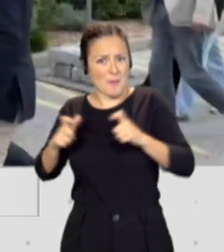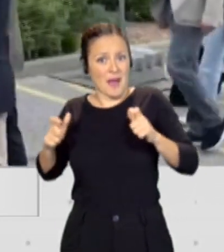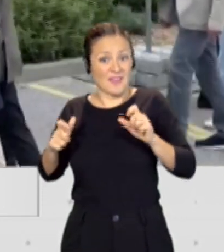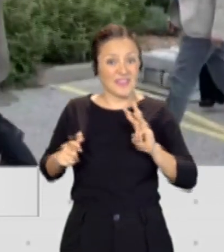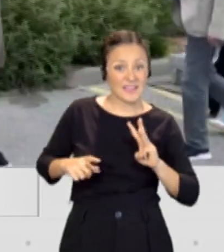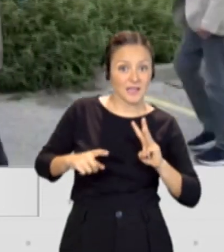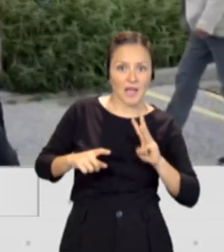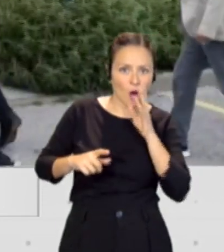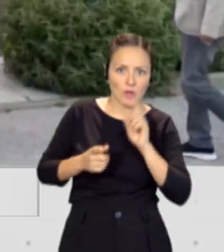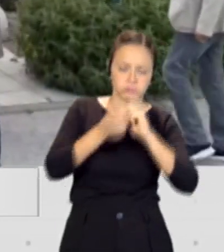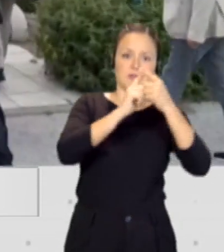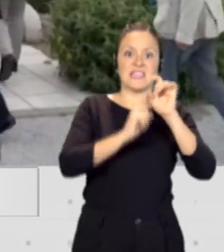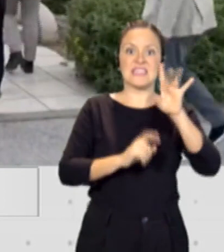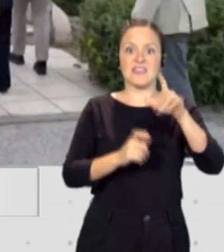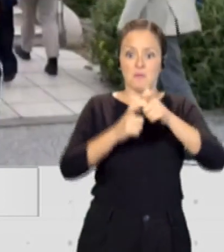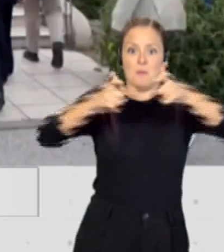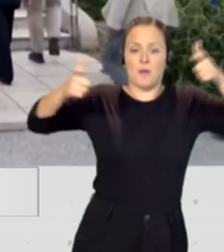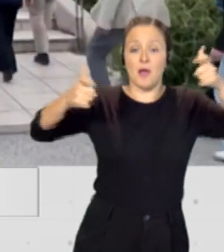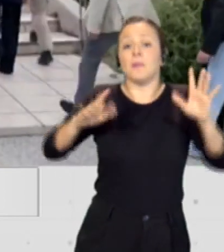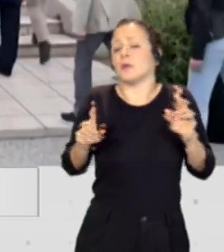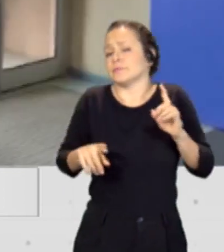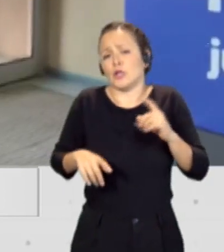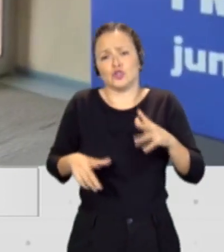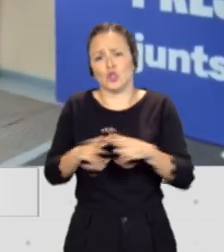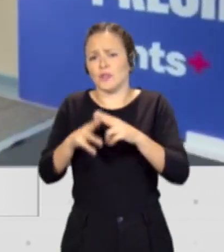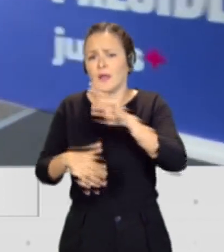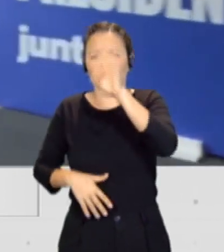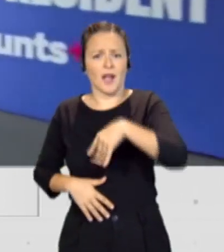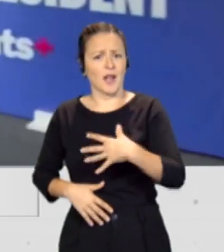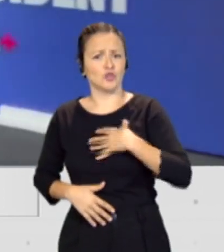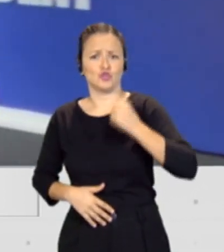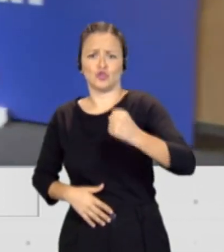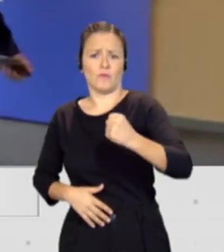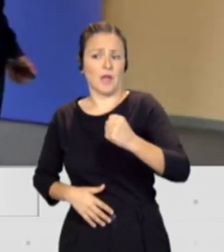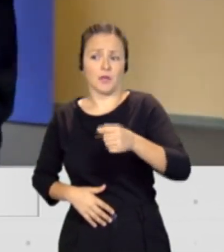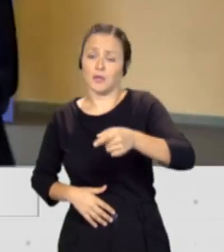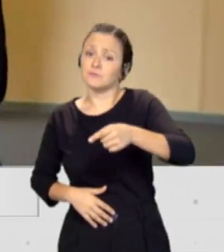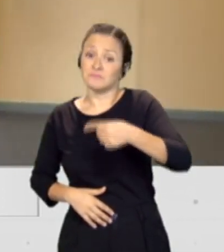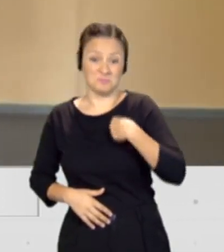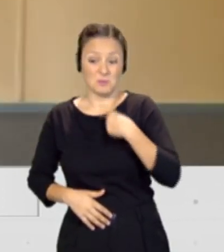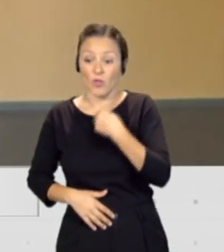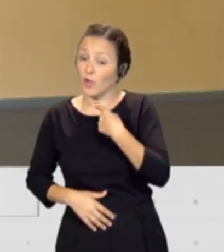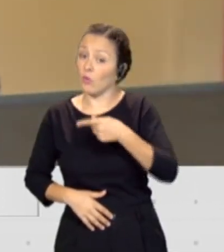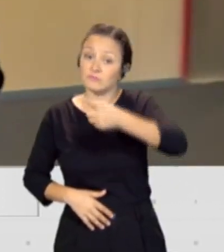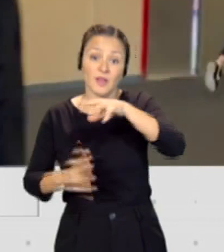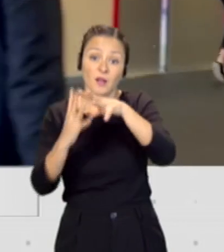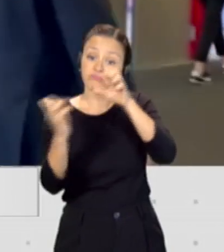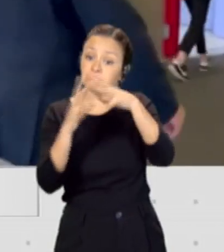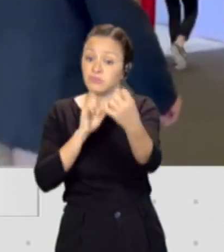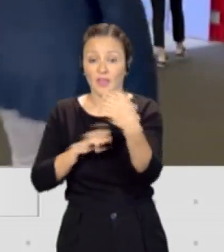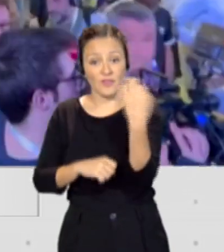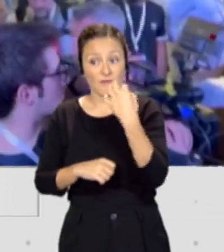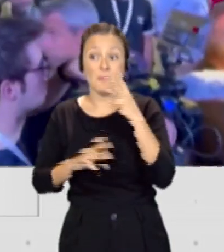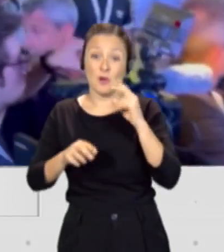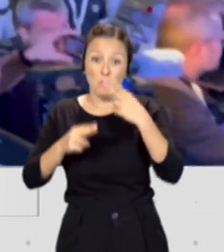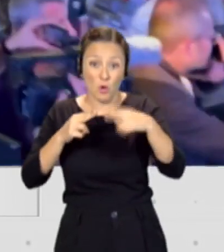Pero bueno, al final la sociedad catalana es soberana, es lo que ha dicho. Que se entiendan. Pero también hay que pensar una cosa, Antonio. En política, para